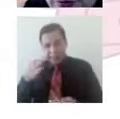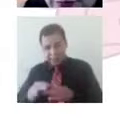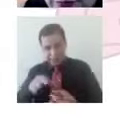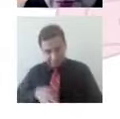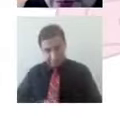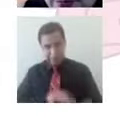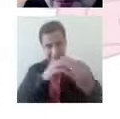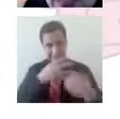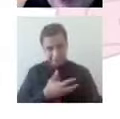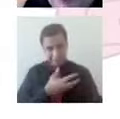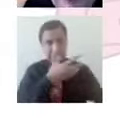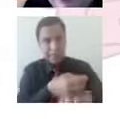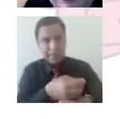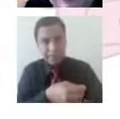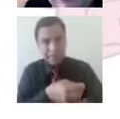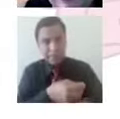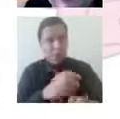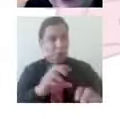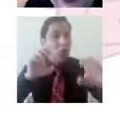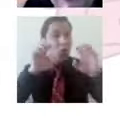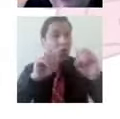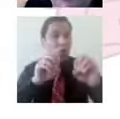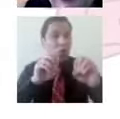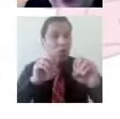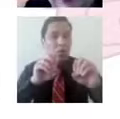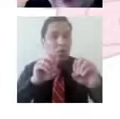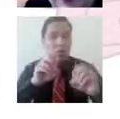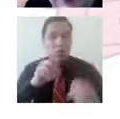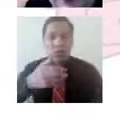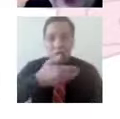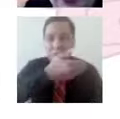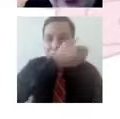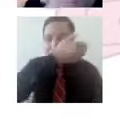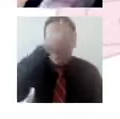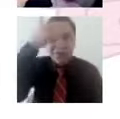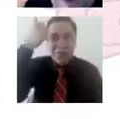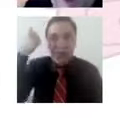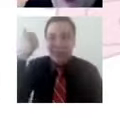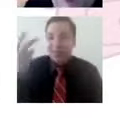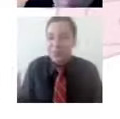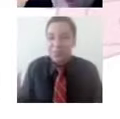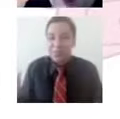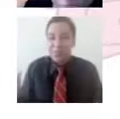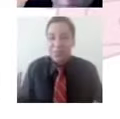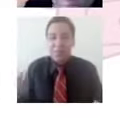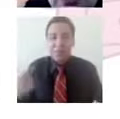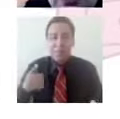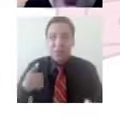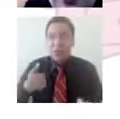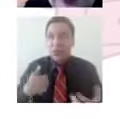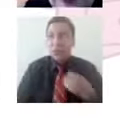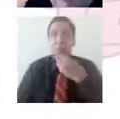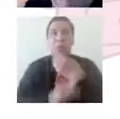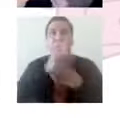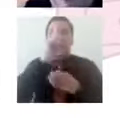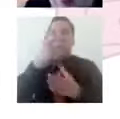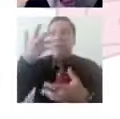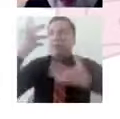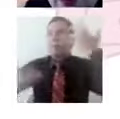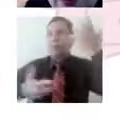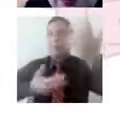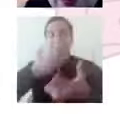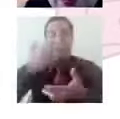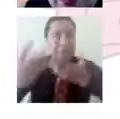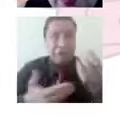o dos, no sé qué hacer, no sé cómo hacerlo, ¿no? Y el último, muchas de las ocasiones, pues